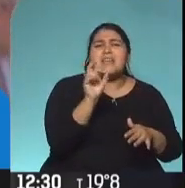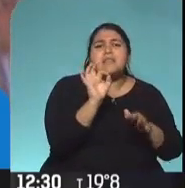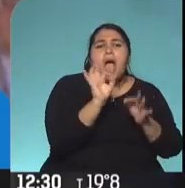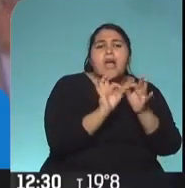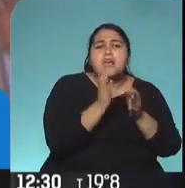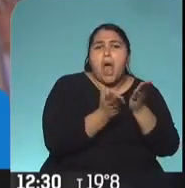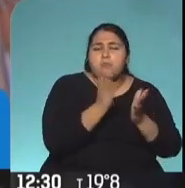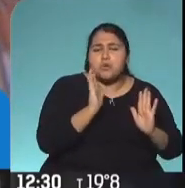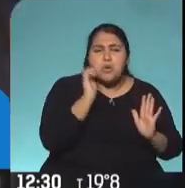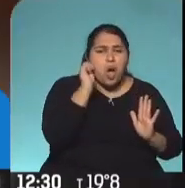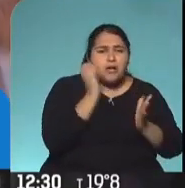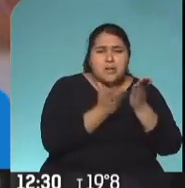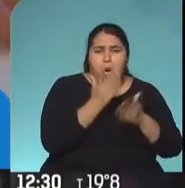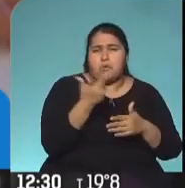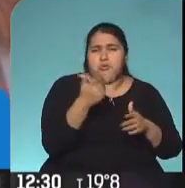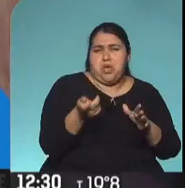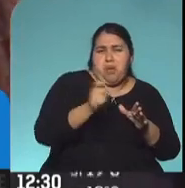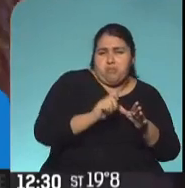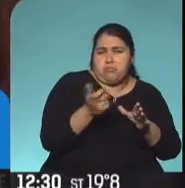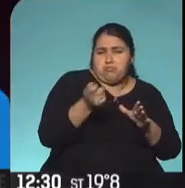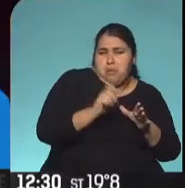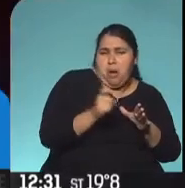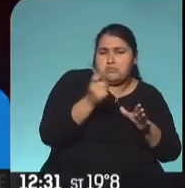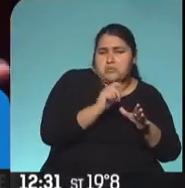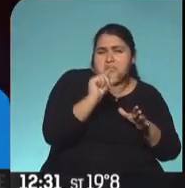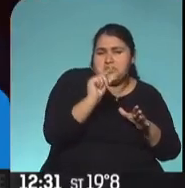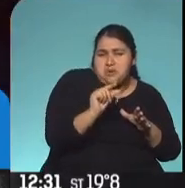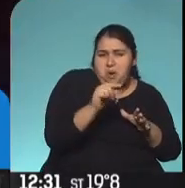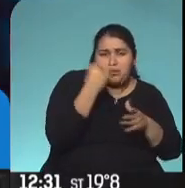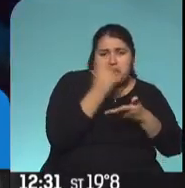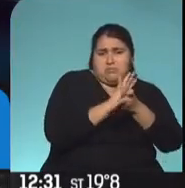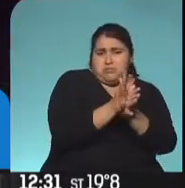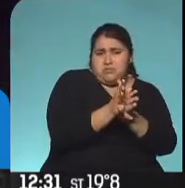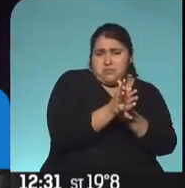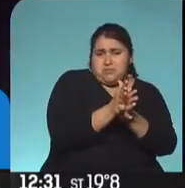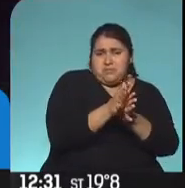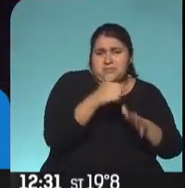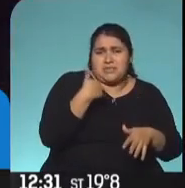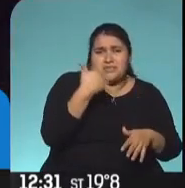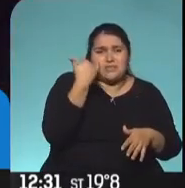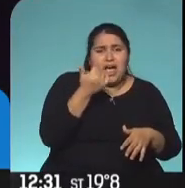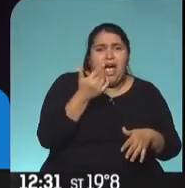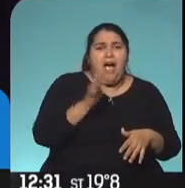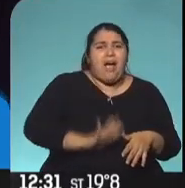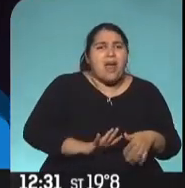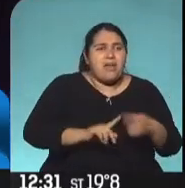por mes, son 3 cucharaditas óperas, son 6 cafés chicos y ya me lo acabé, entonces tengo abstinencia a la cafeína.